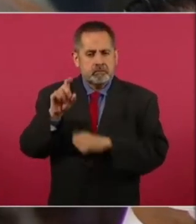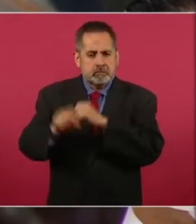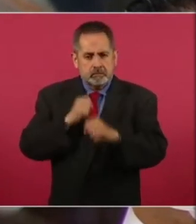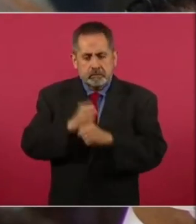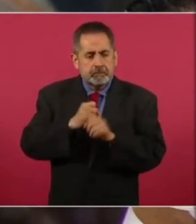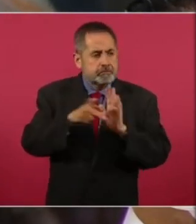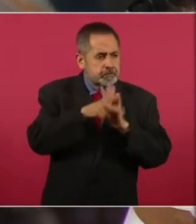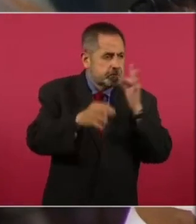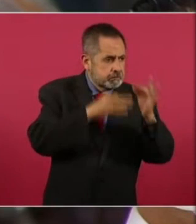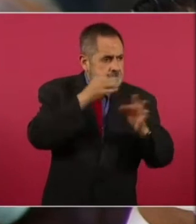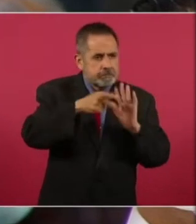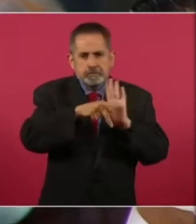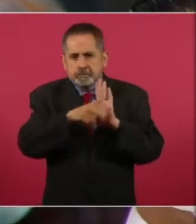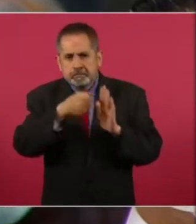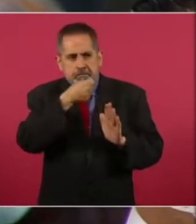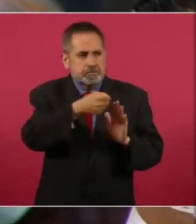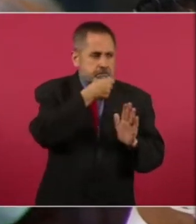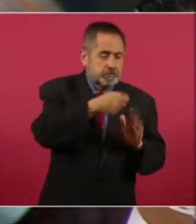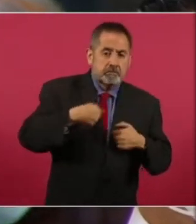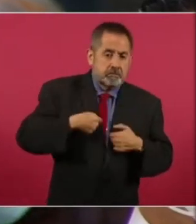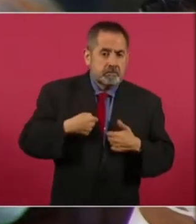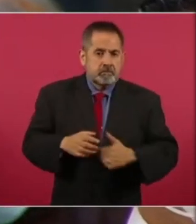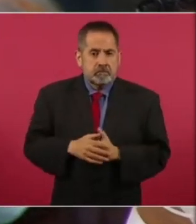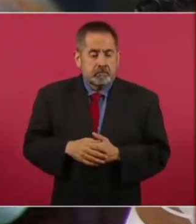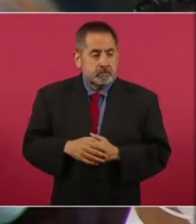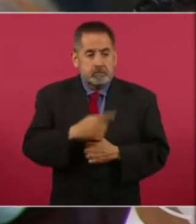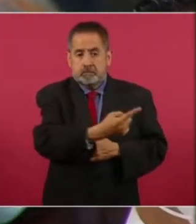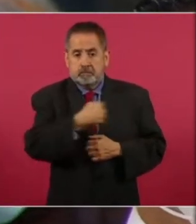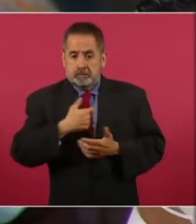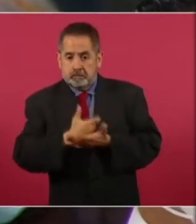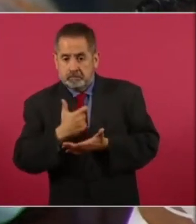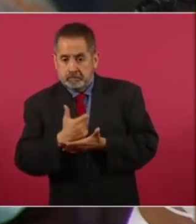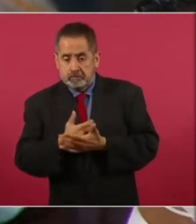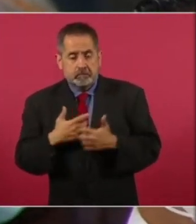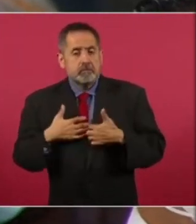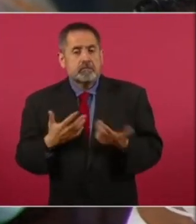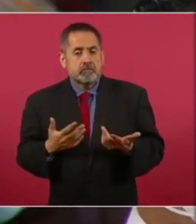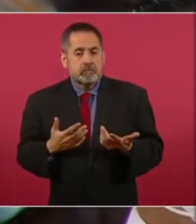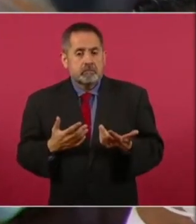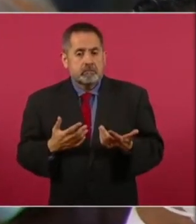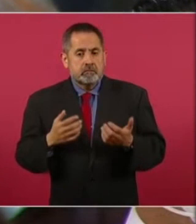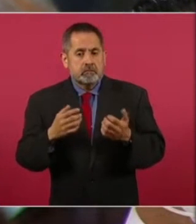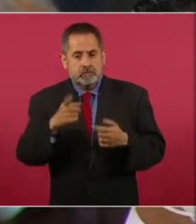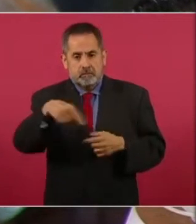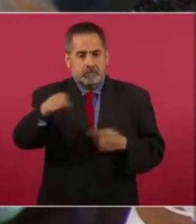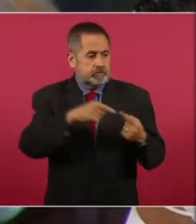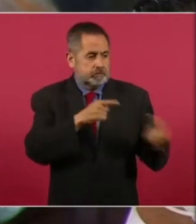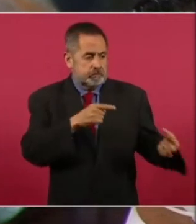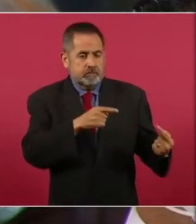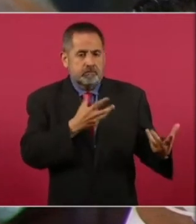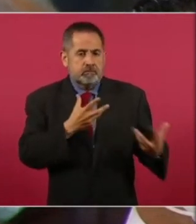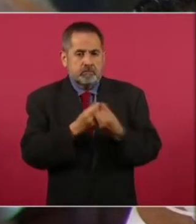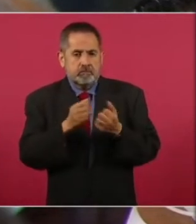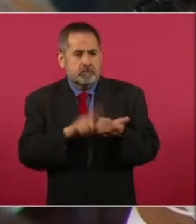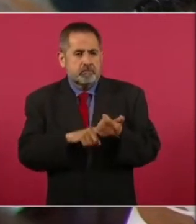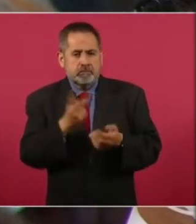reportera y estas amenazas suponemos que vienen de o sus seguidores o sus opositores,